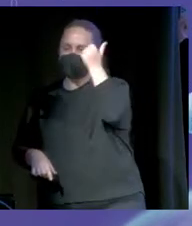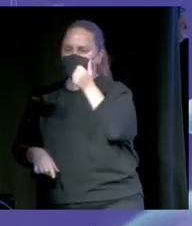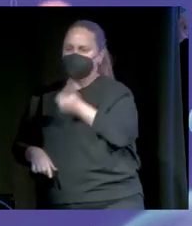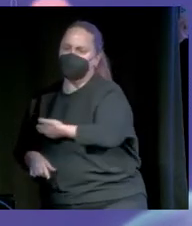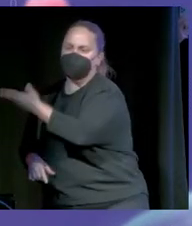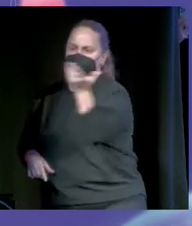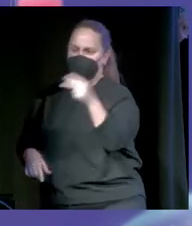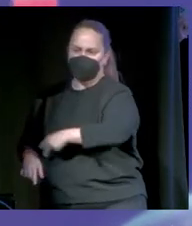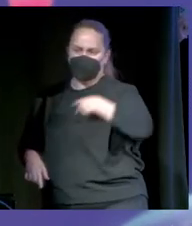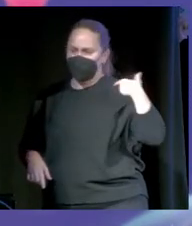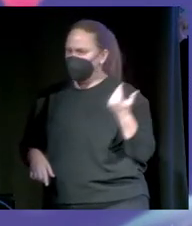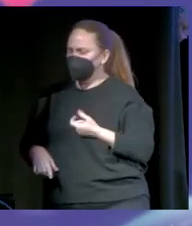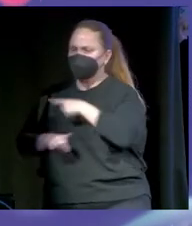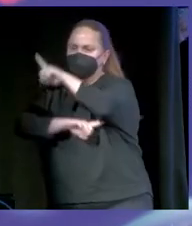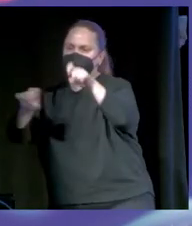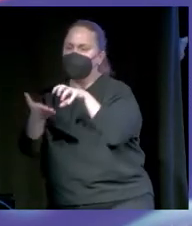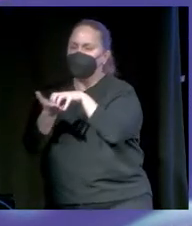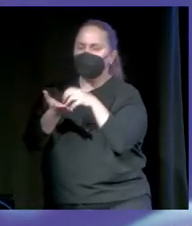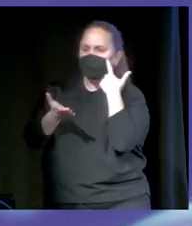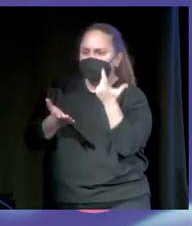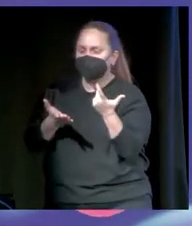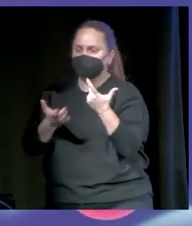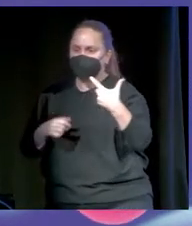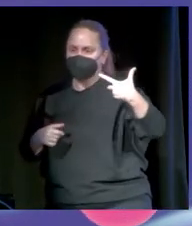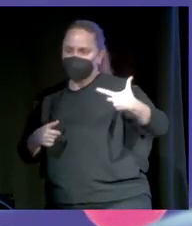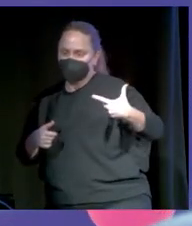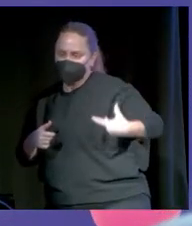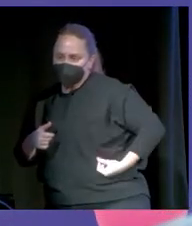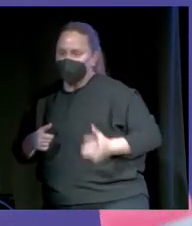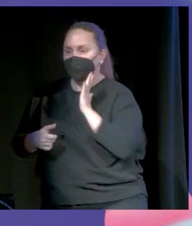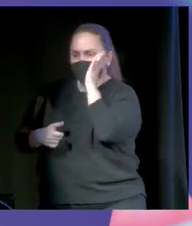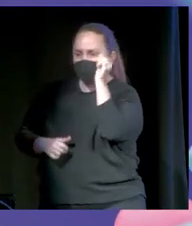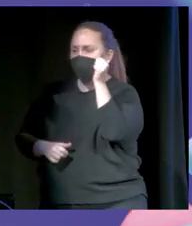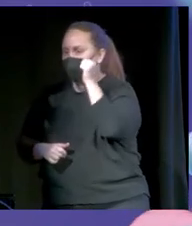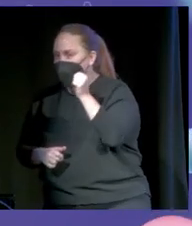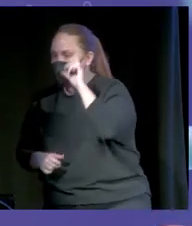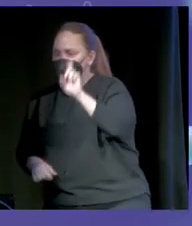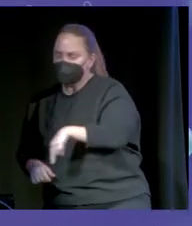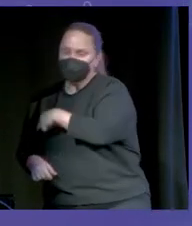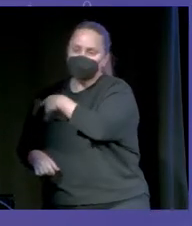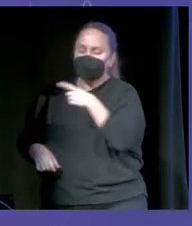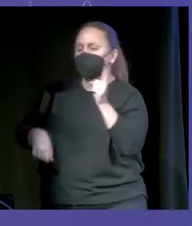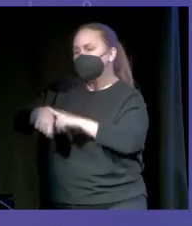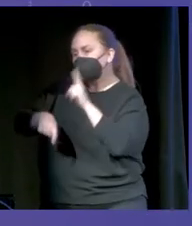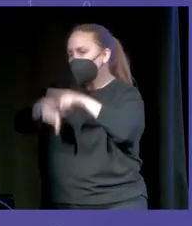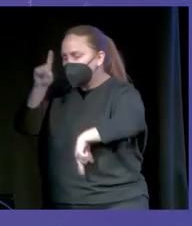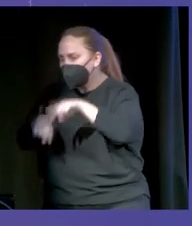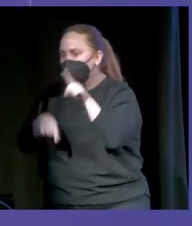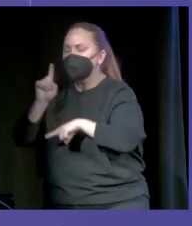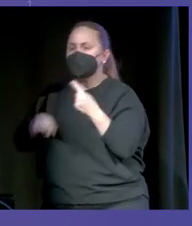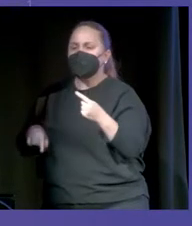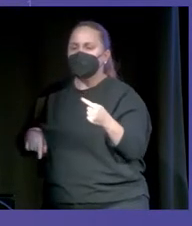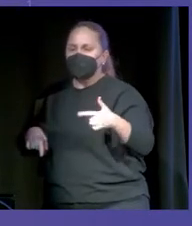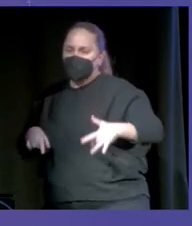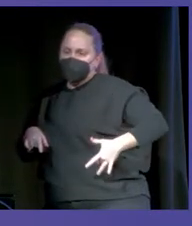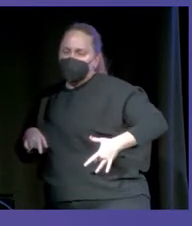dudas de todo tipo. Si puede dar o no tiempo a poner la epidural. ¿Por qué hay apendicitis o por qué no? Pero es verdad que a me sigue un público muy joven y me preguntan cosas de